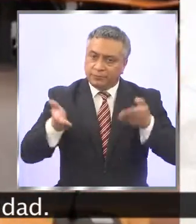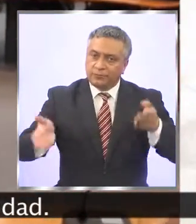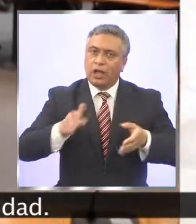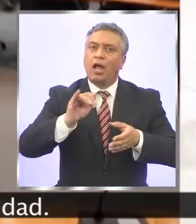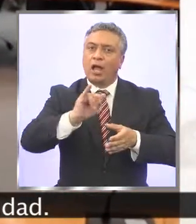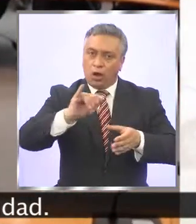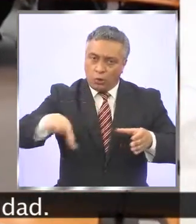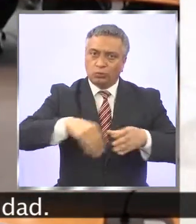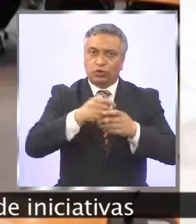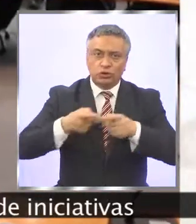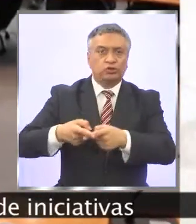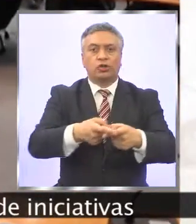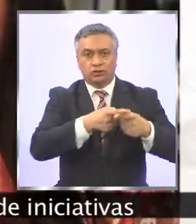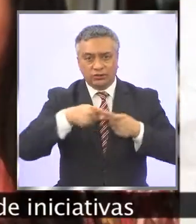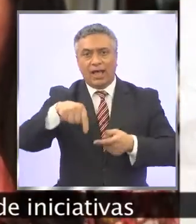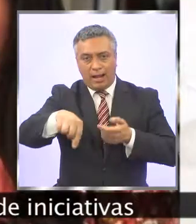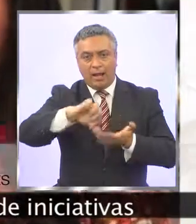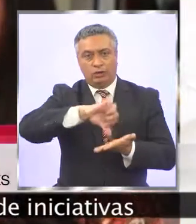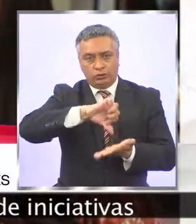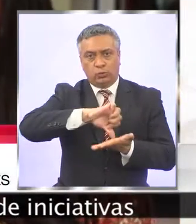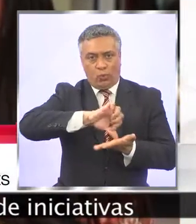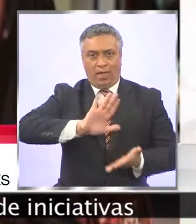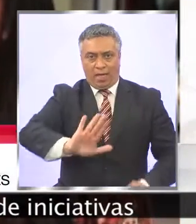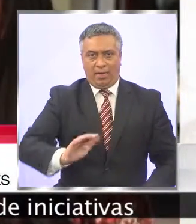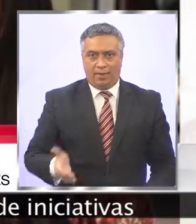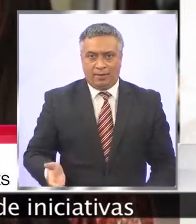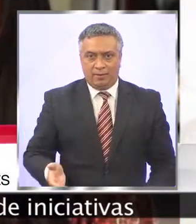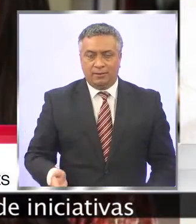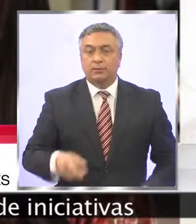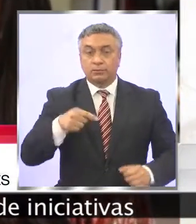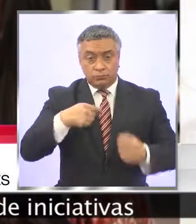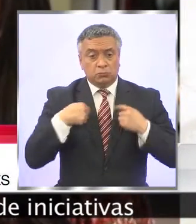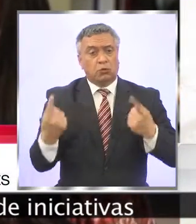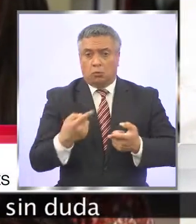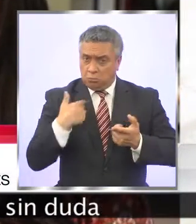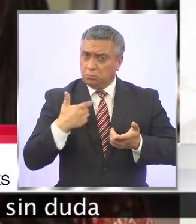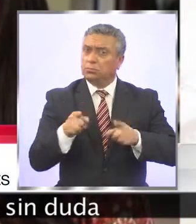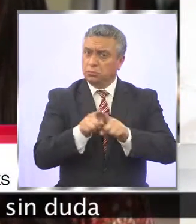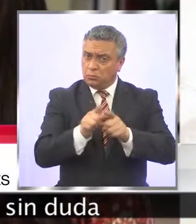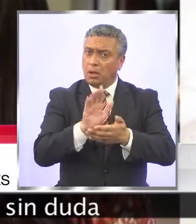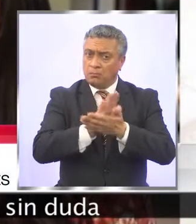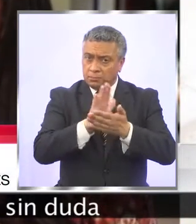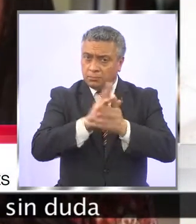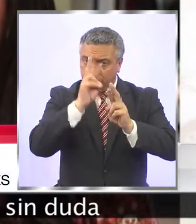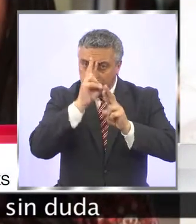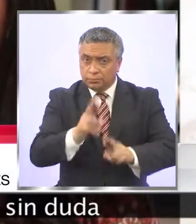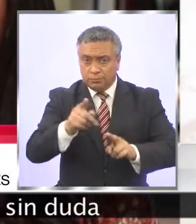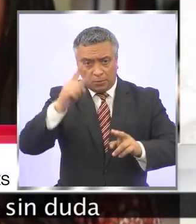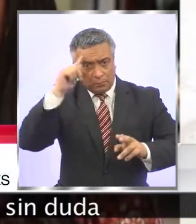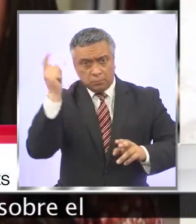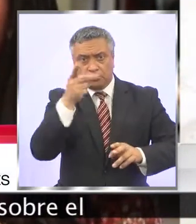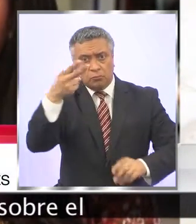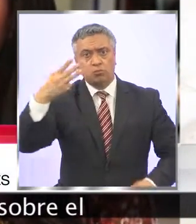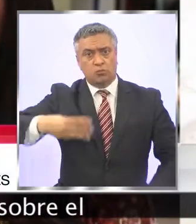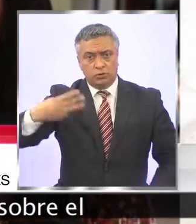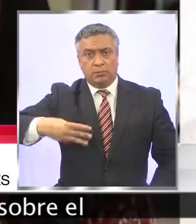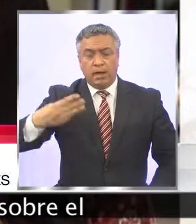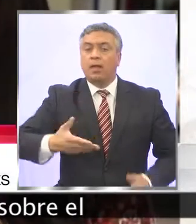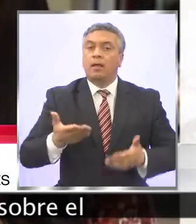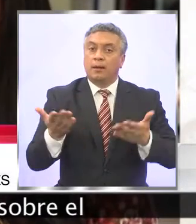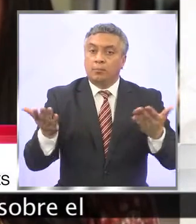social en la ciudad. Nosotros celebramos este tipo de iniciativas por parte desde el municipio que sin duda